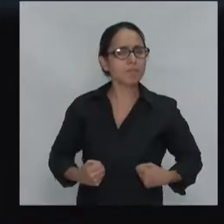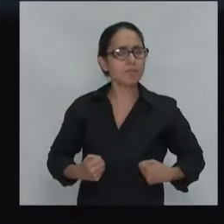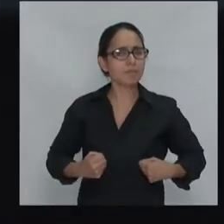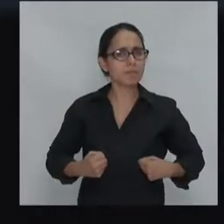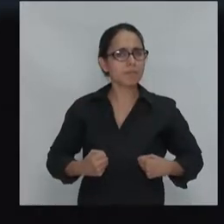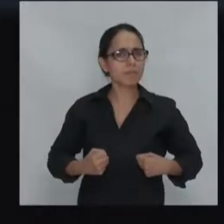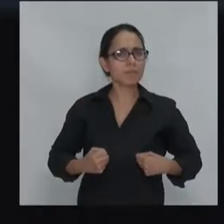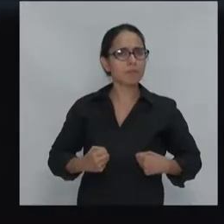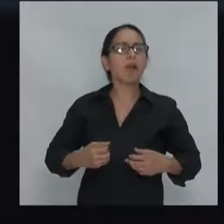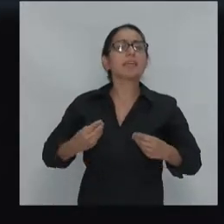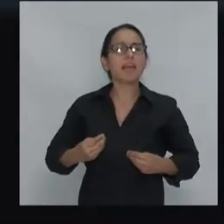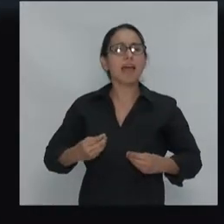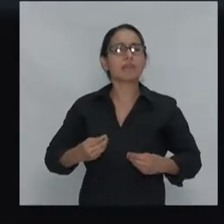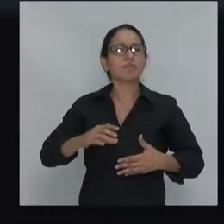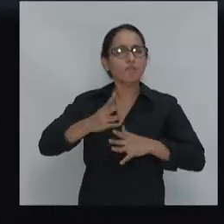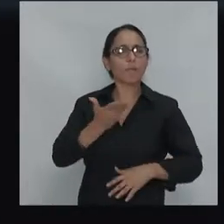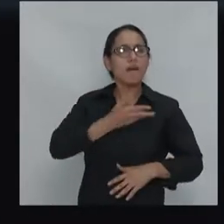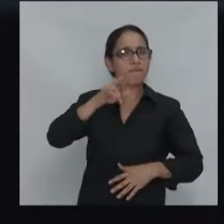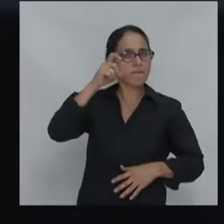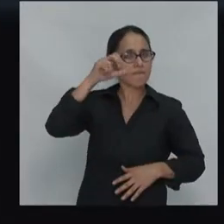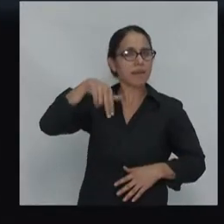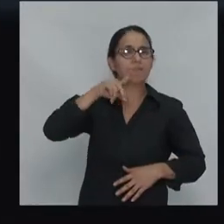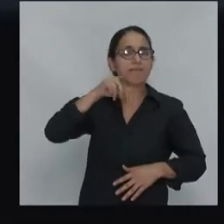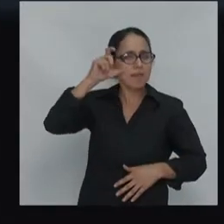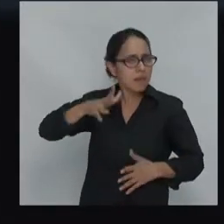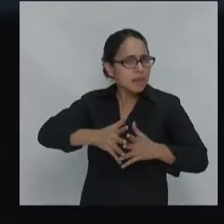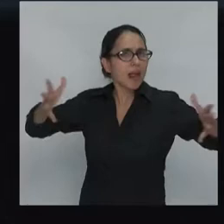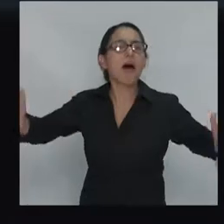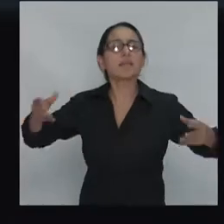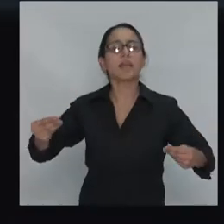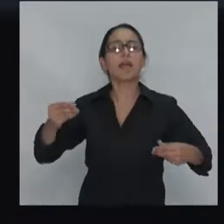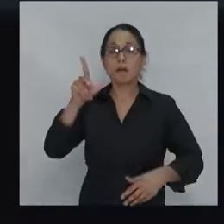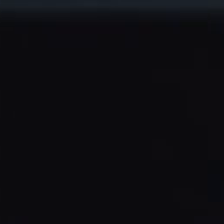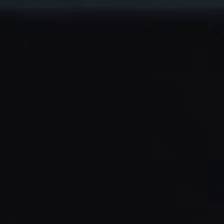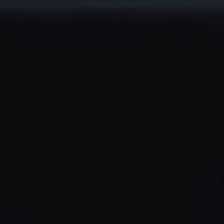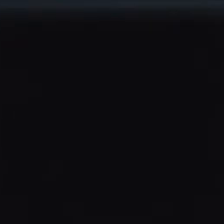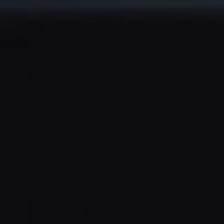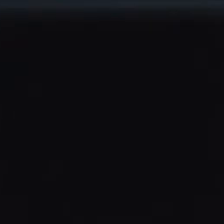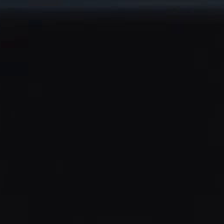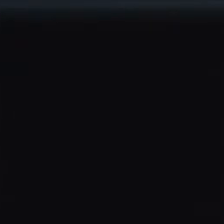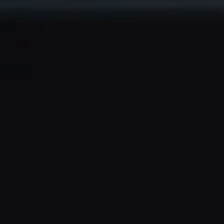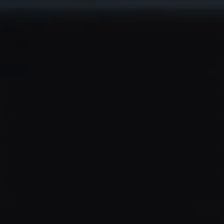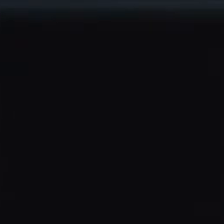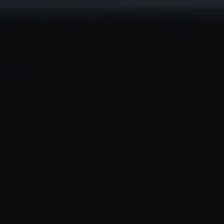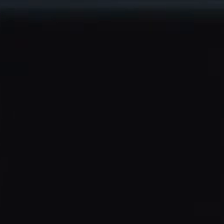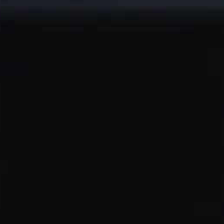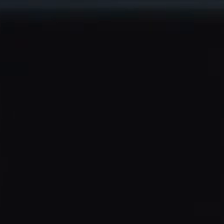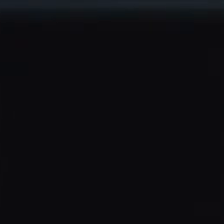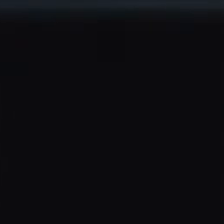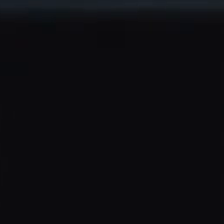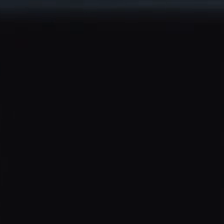frente amplio para Argentina sí para la patria grande